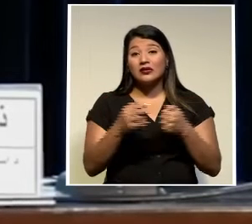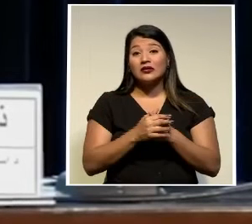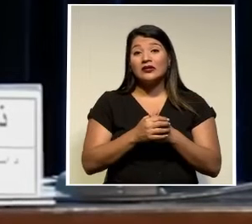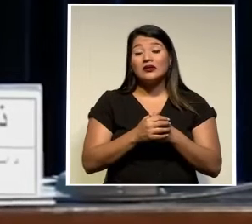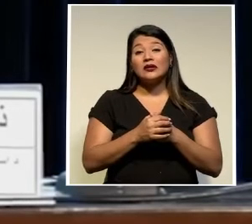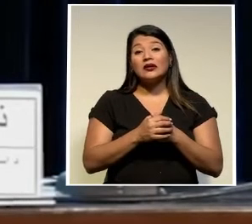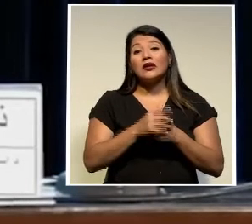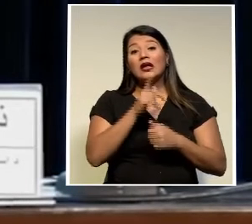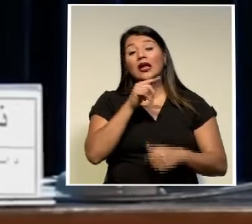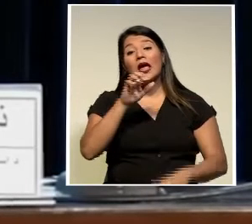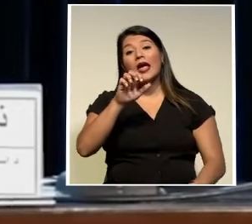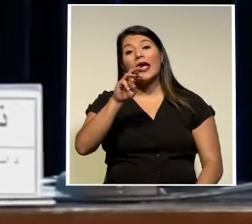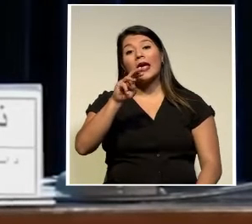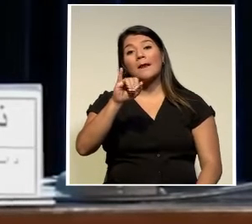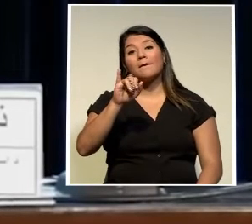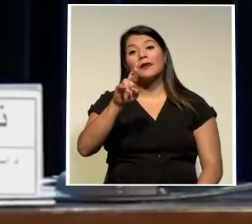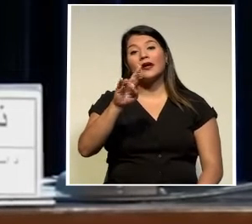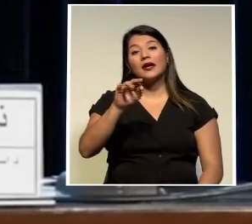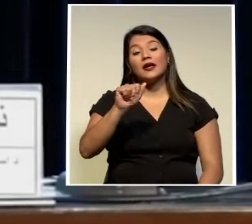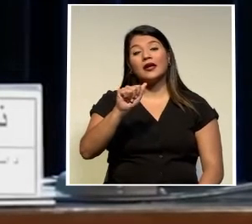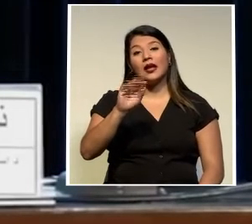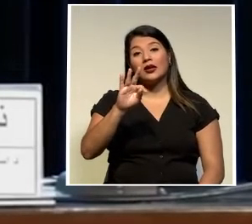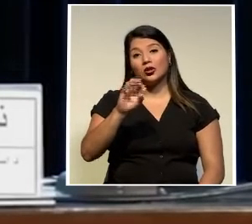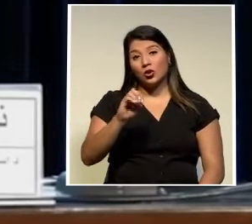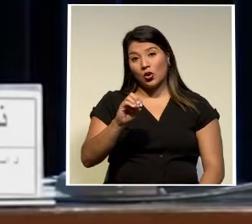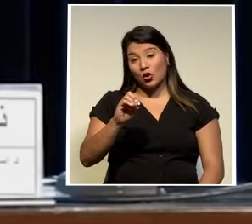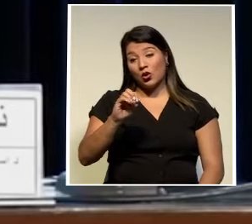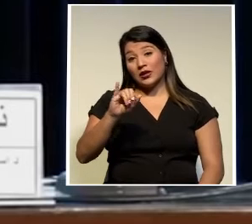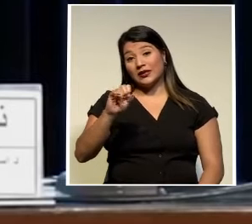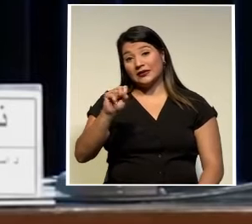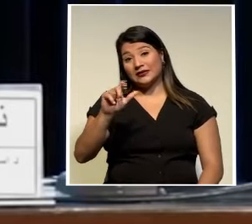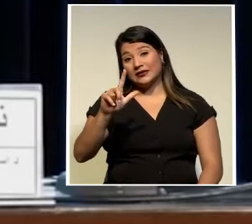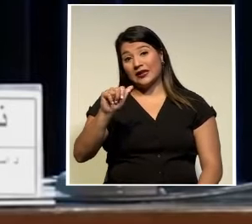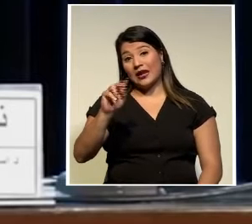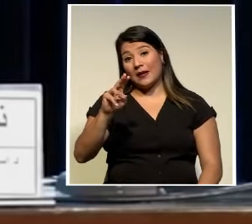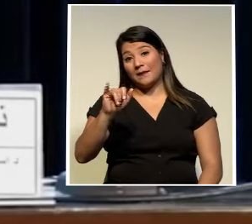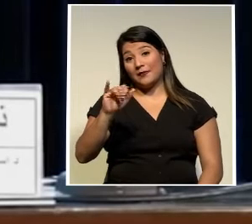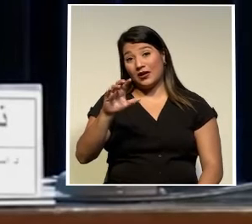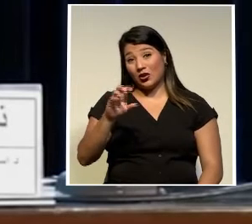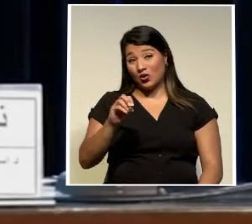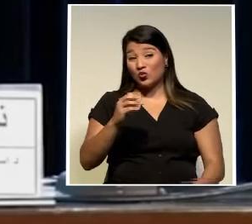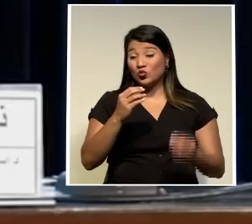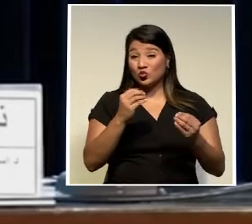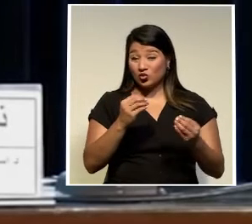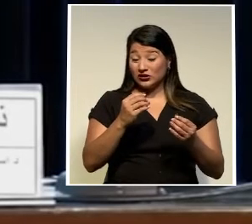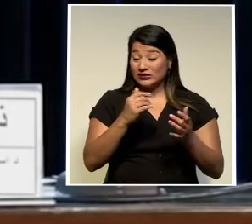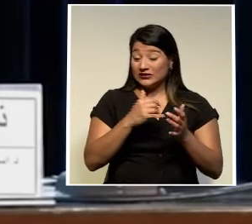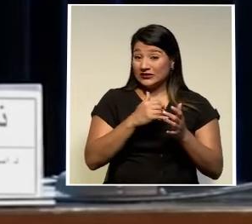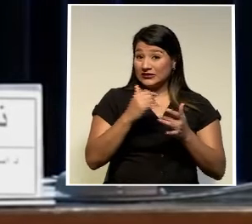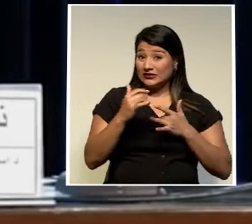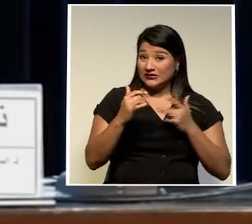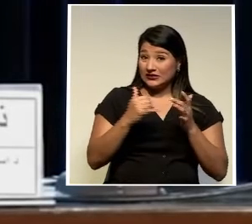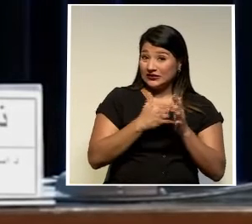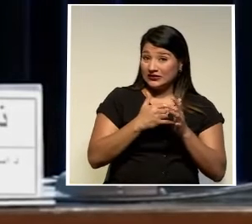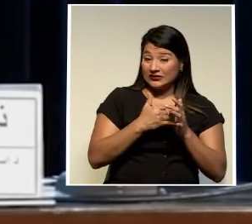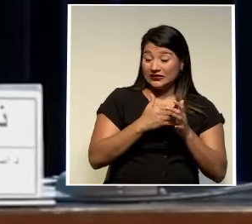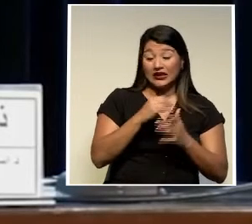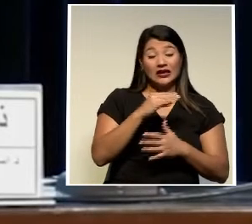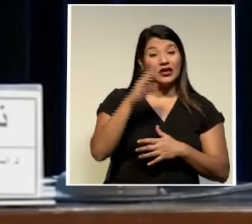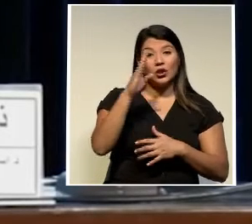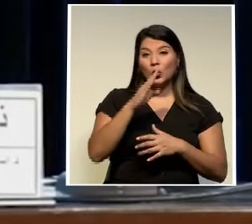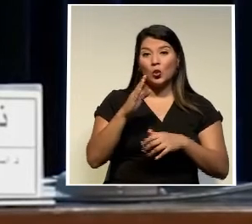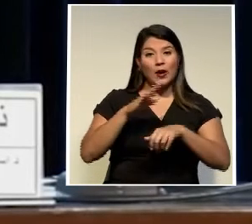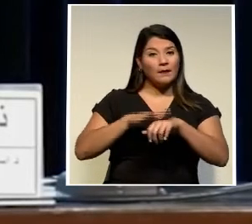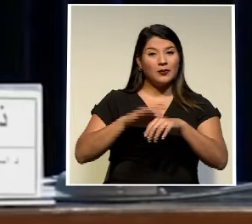el Emirato Islámico de Afganistán es muy sensible a esto. Y nunca dejará que nadie actúe